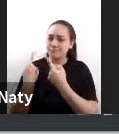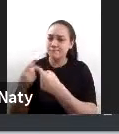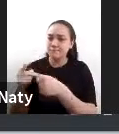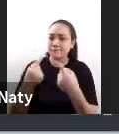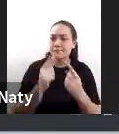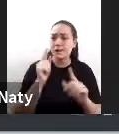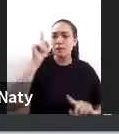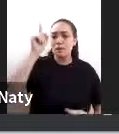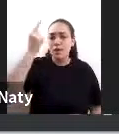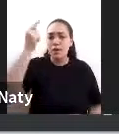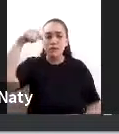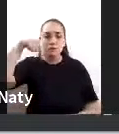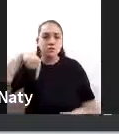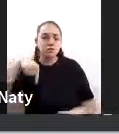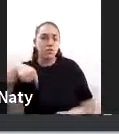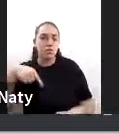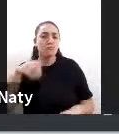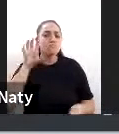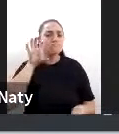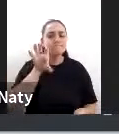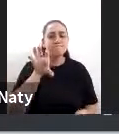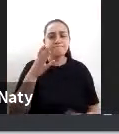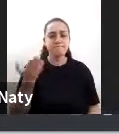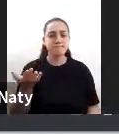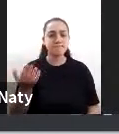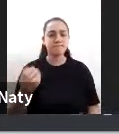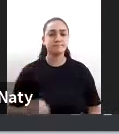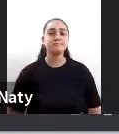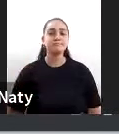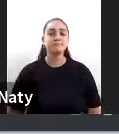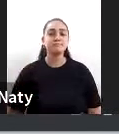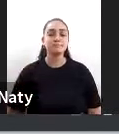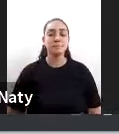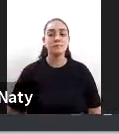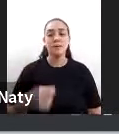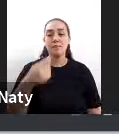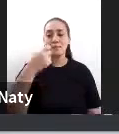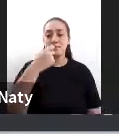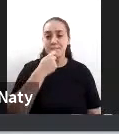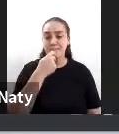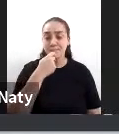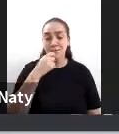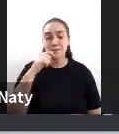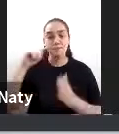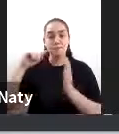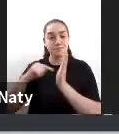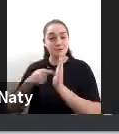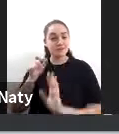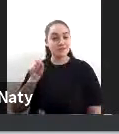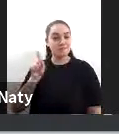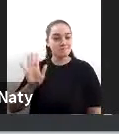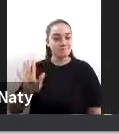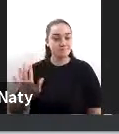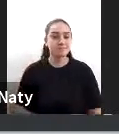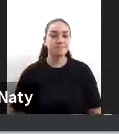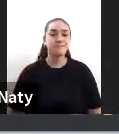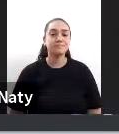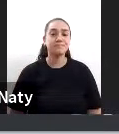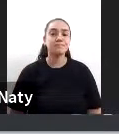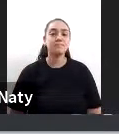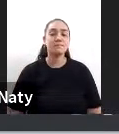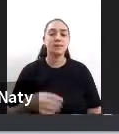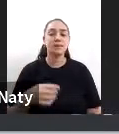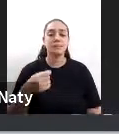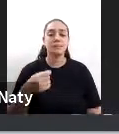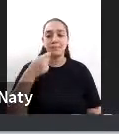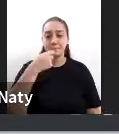centro digamos era por ejemplo en Capital Federal en la ciudad autónoma en Buenos Aires a lo mejor se pagaba 10 dólares